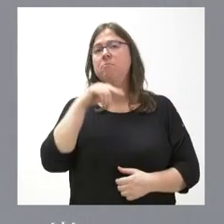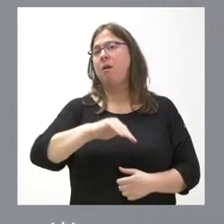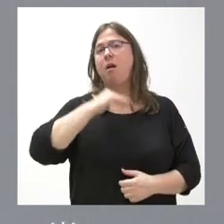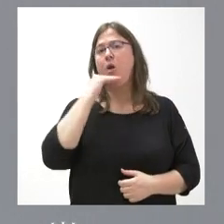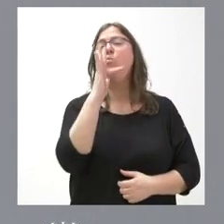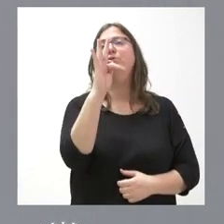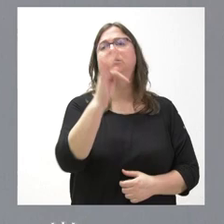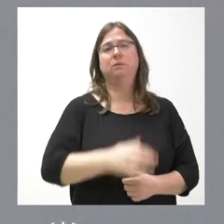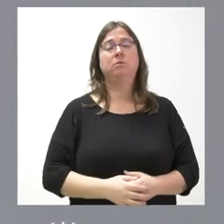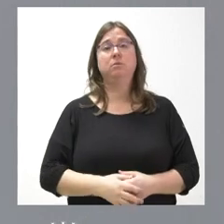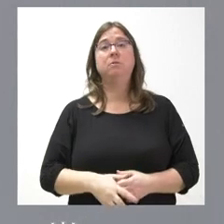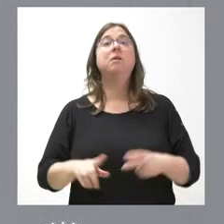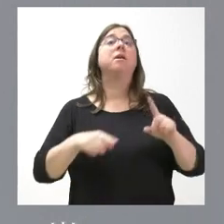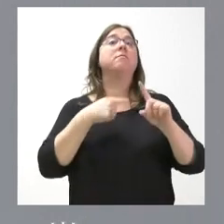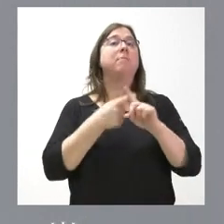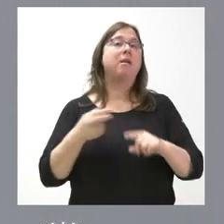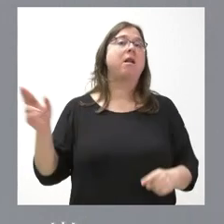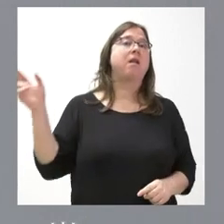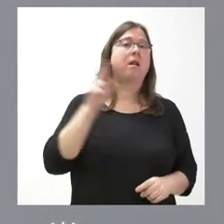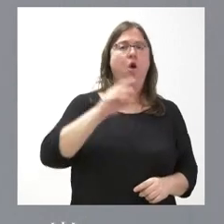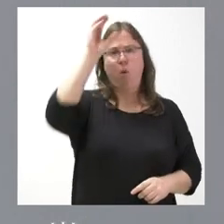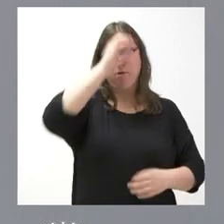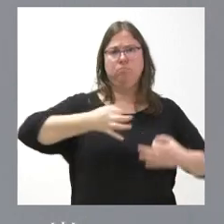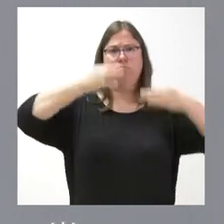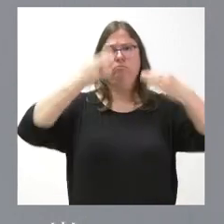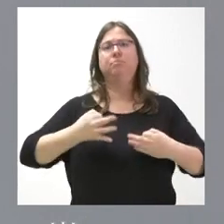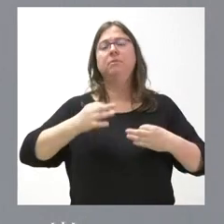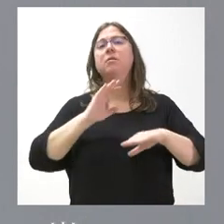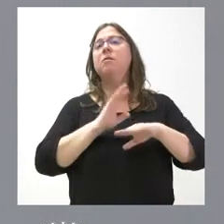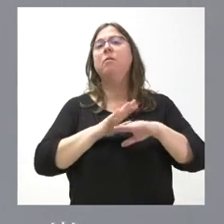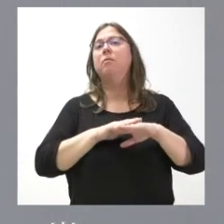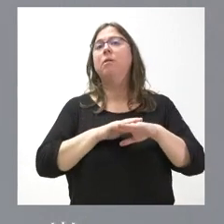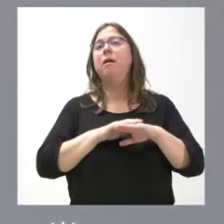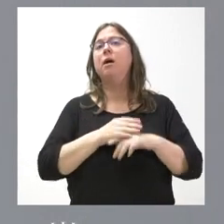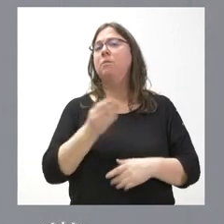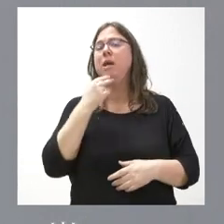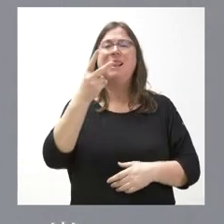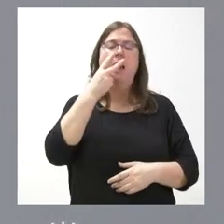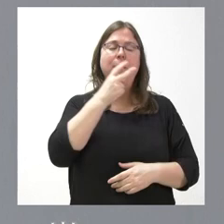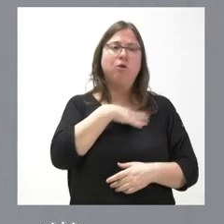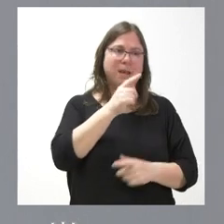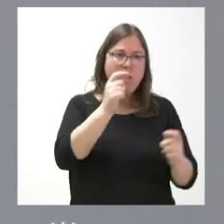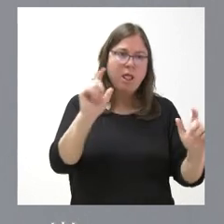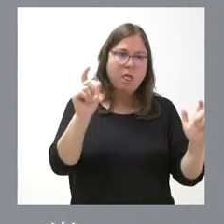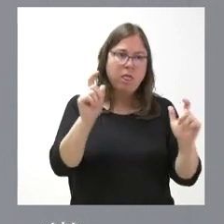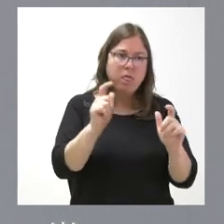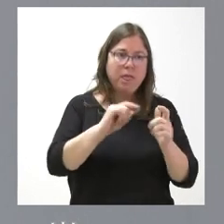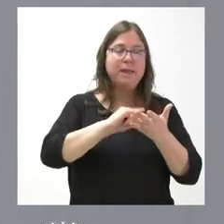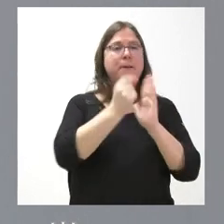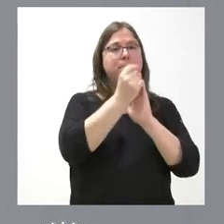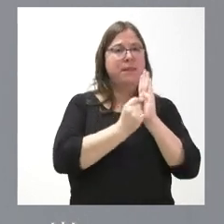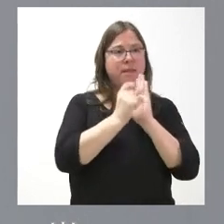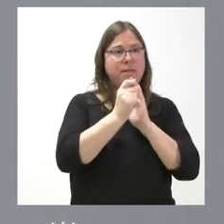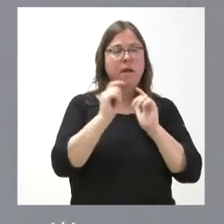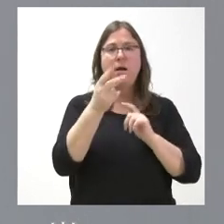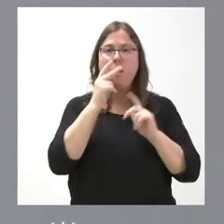positivo. junto a esto, reiterar nuestra posición firme en el sentido de ir reduciendo el consumo de tabaco, de ir implantando medidas que vayan a